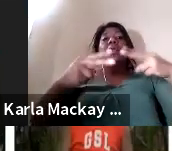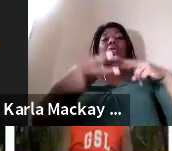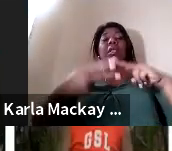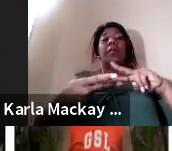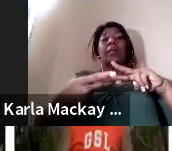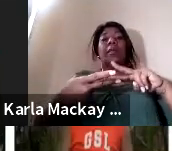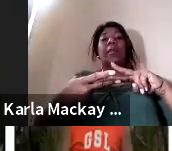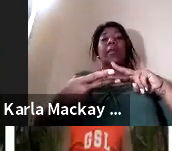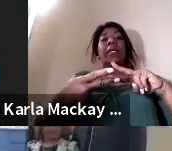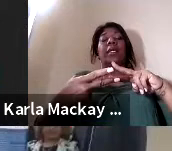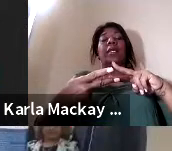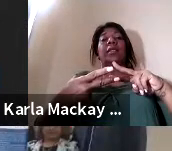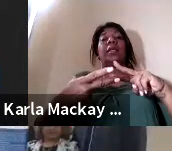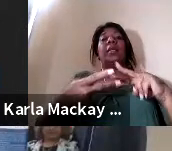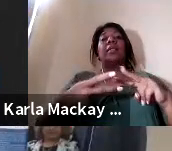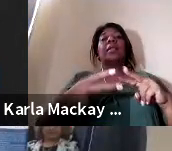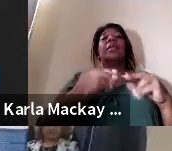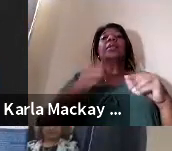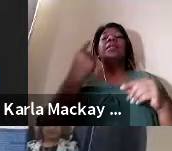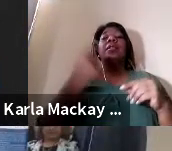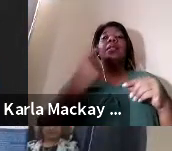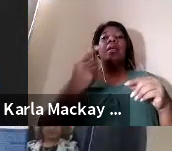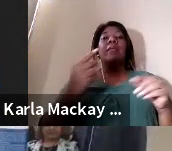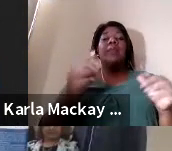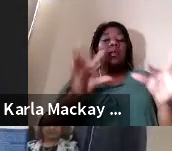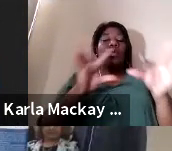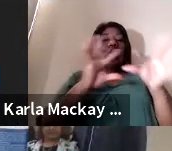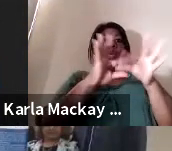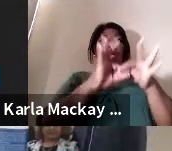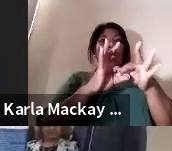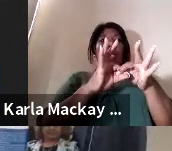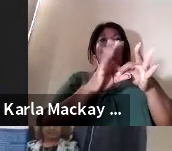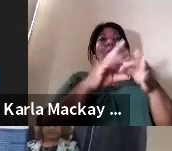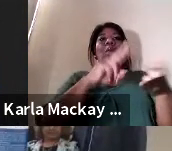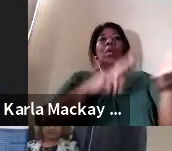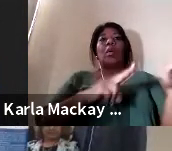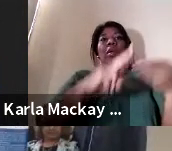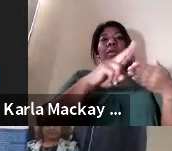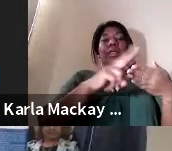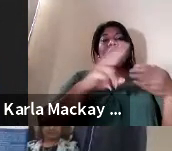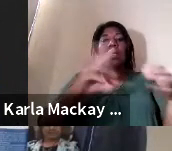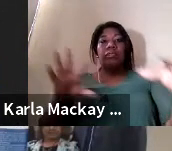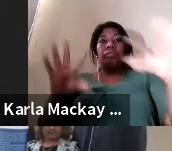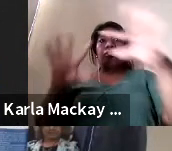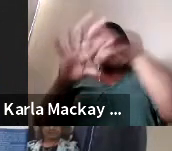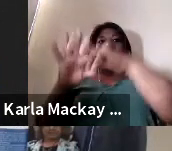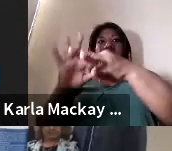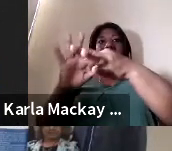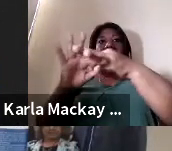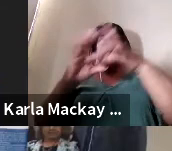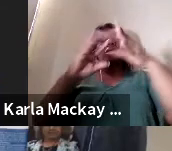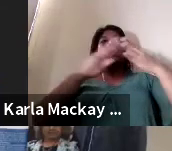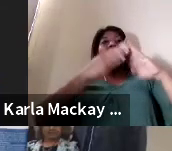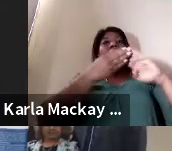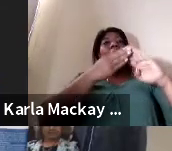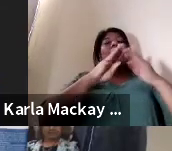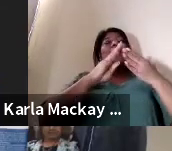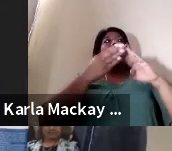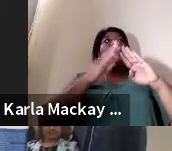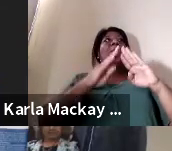punto de manera muy articular la universidad y la comunidad también ha contribuido el método a la experiencia con grandes